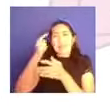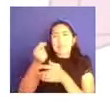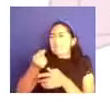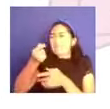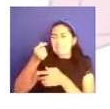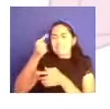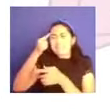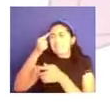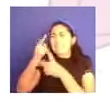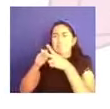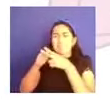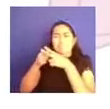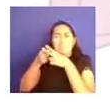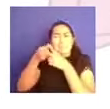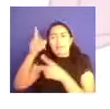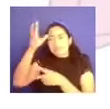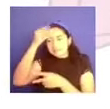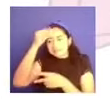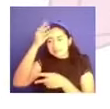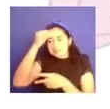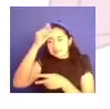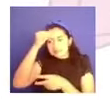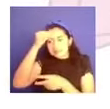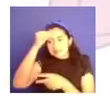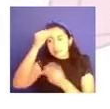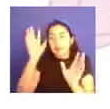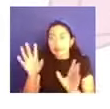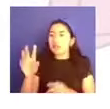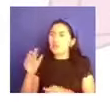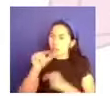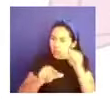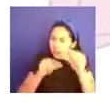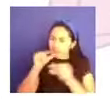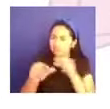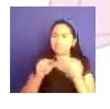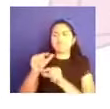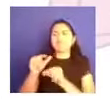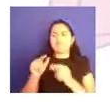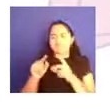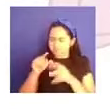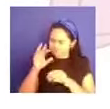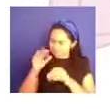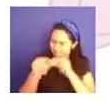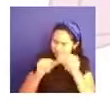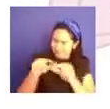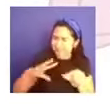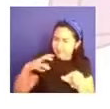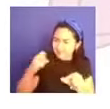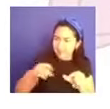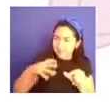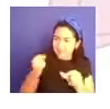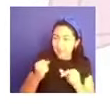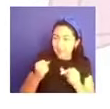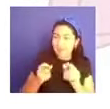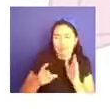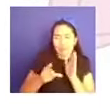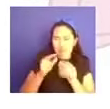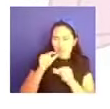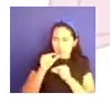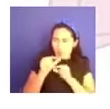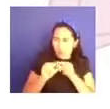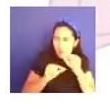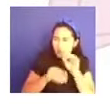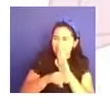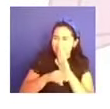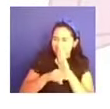permite saber es aquí y ahora irlo trabajando, un paso a la vez, ¿no? Si ustedes logran identificar que en